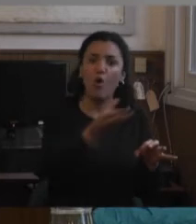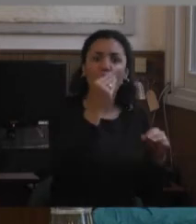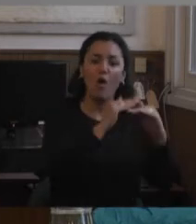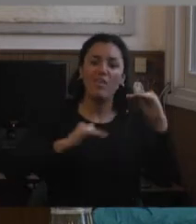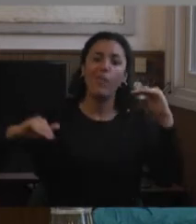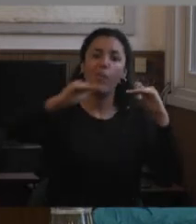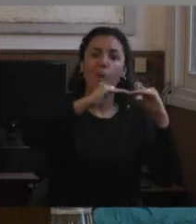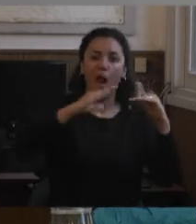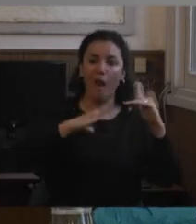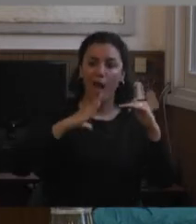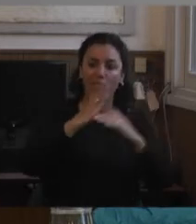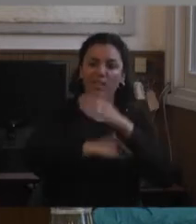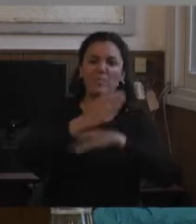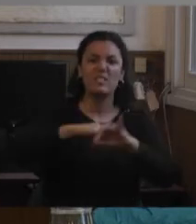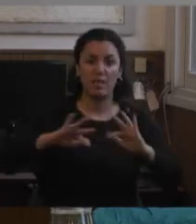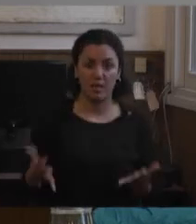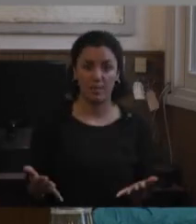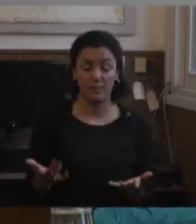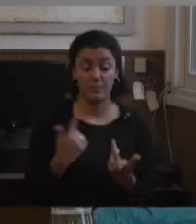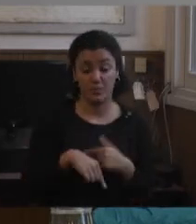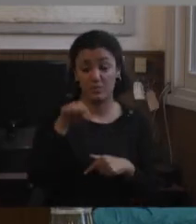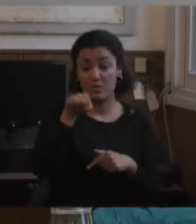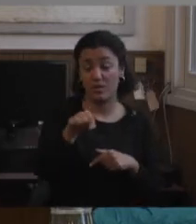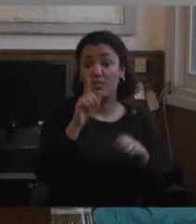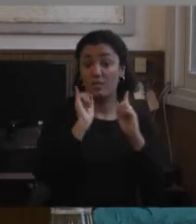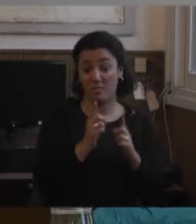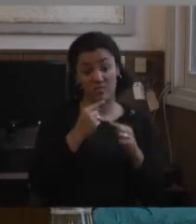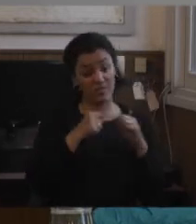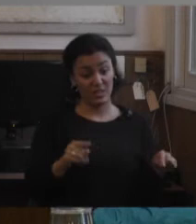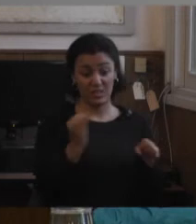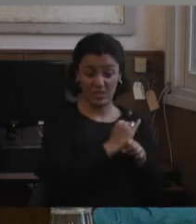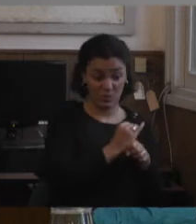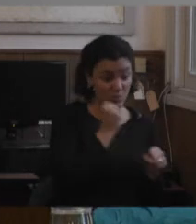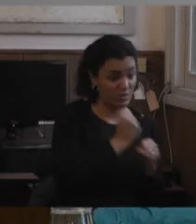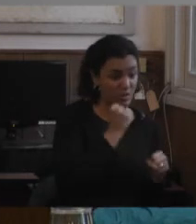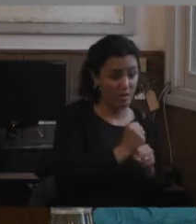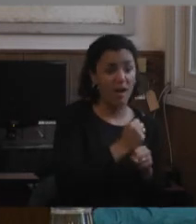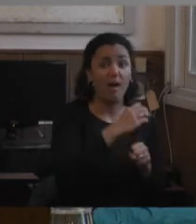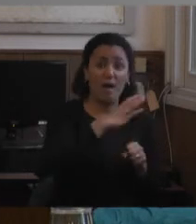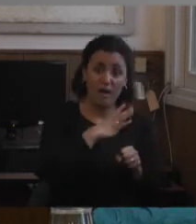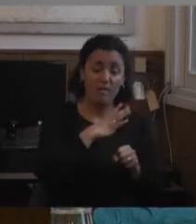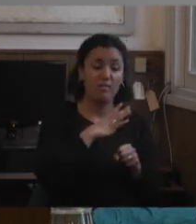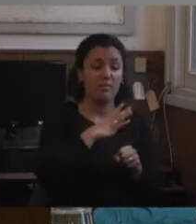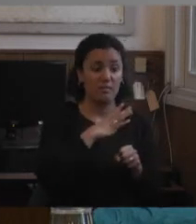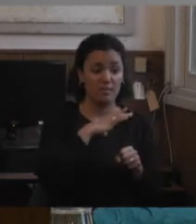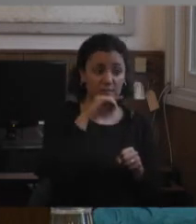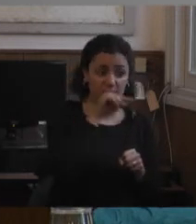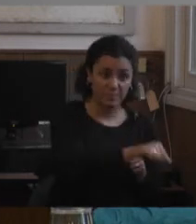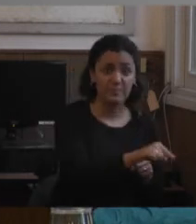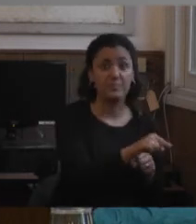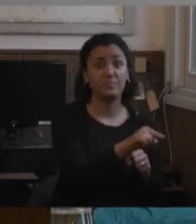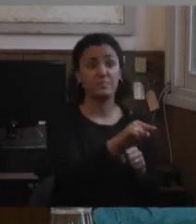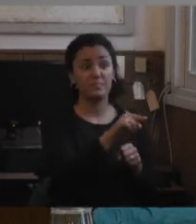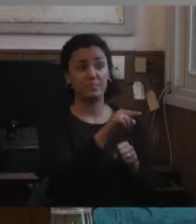Siguiendo con esto, después para mí era muy diferente cuando vos trabajabas en una institución, si quienes tenían esa patología